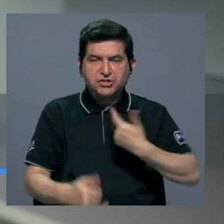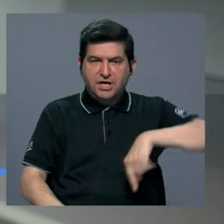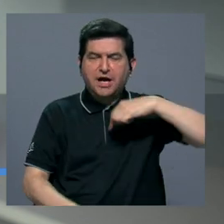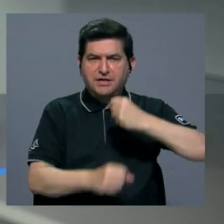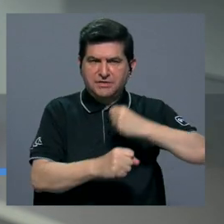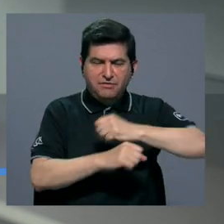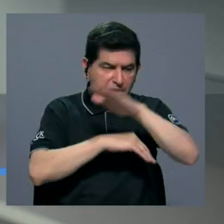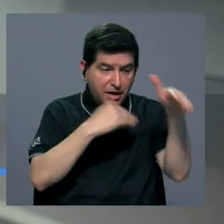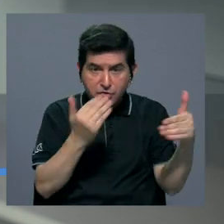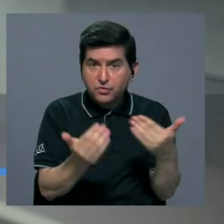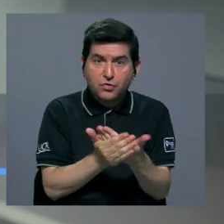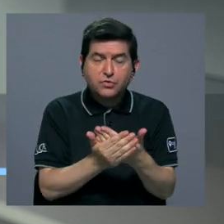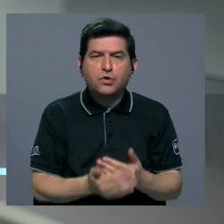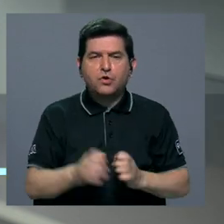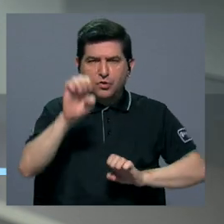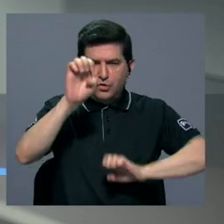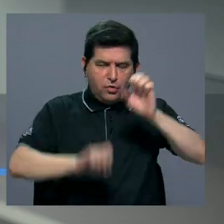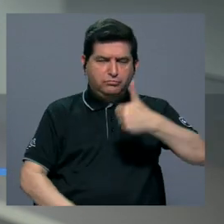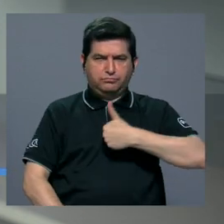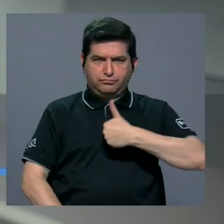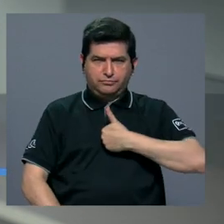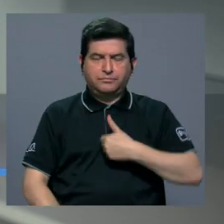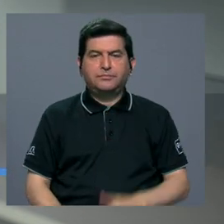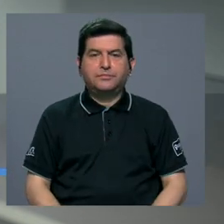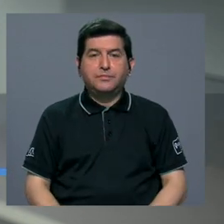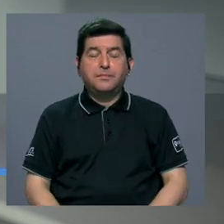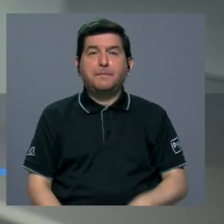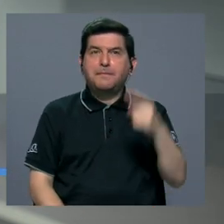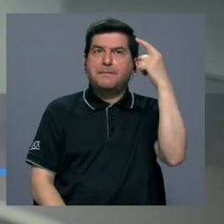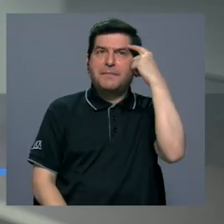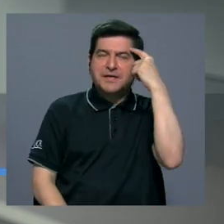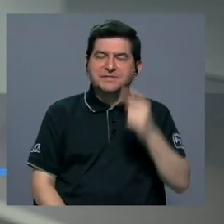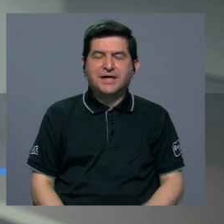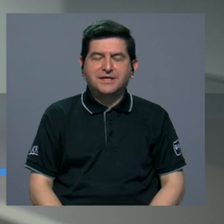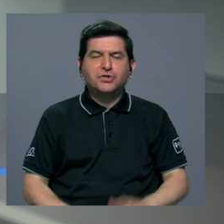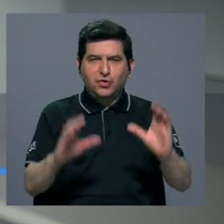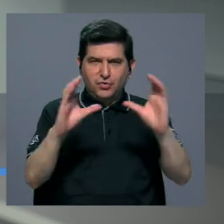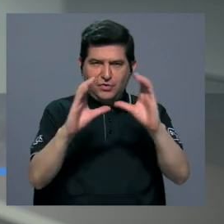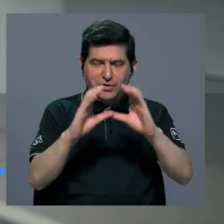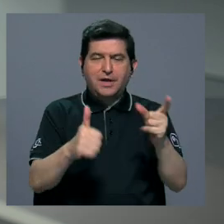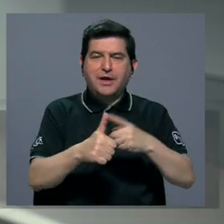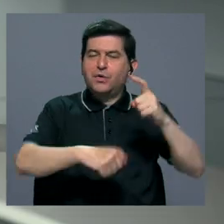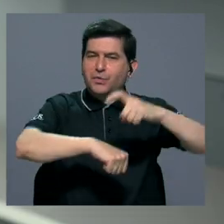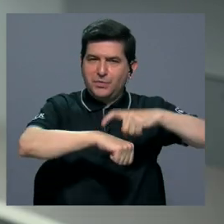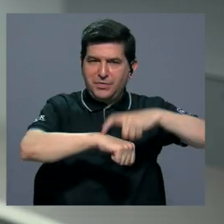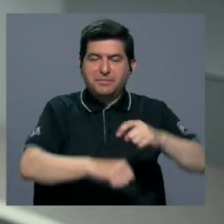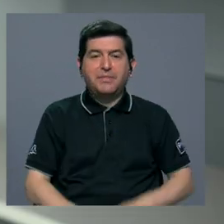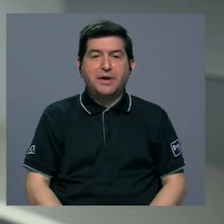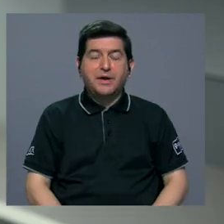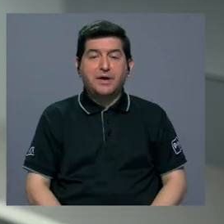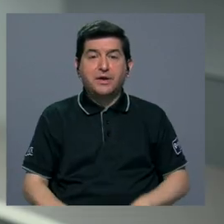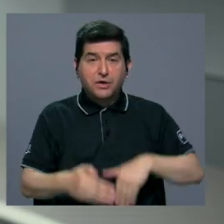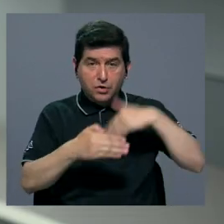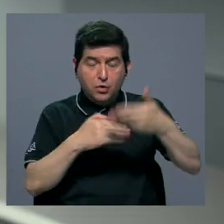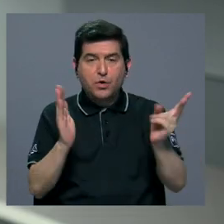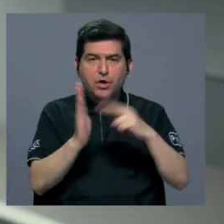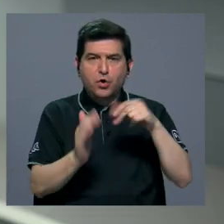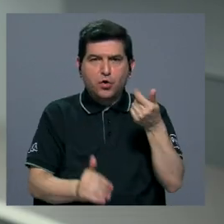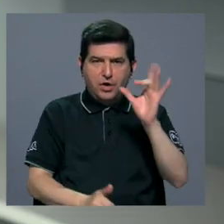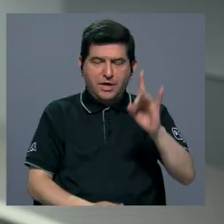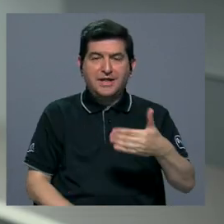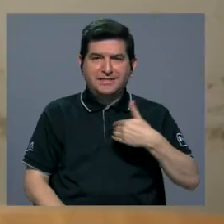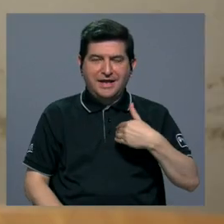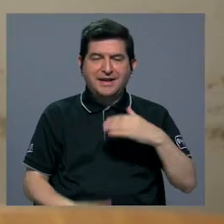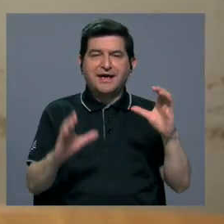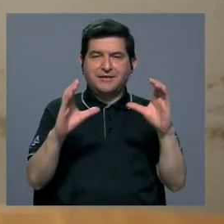trabajando en todo lo que es autoevaluación y lo hicimos con miras a la certificación en un primer tiempo y ya a partir del 2018 que